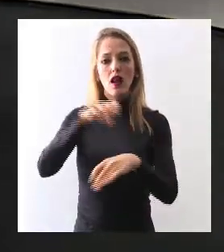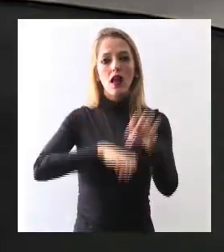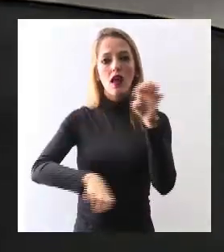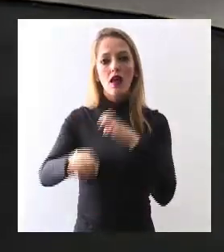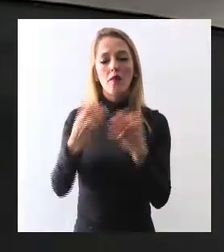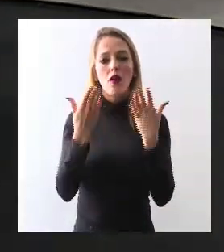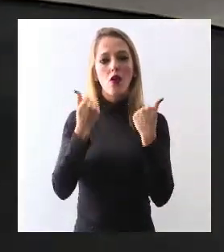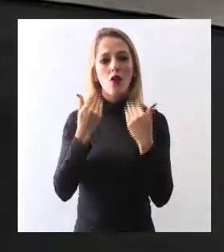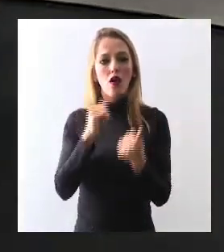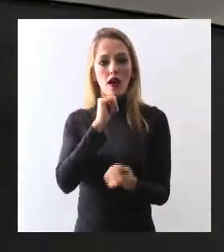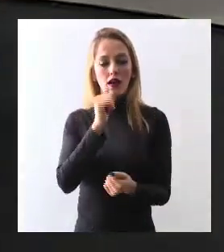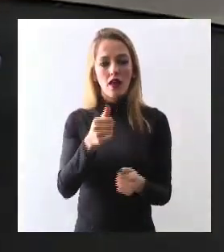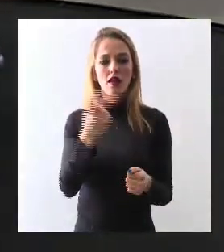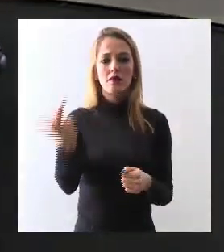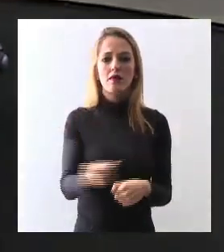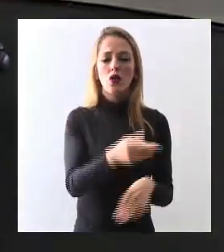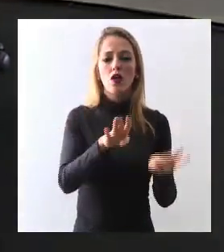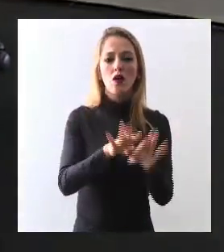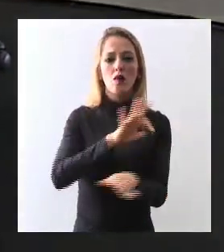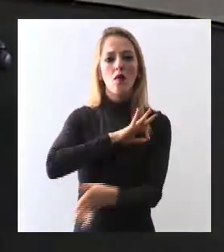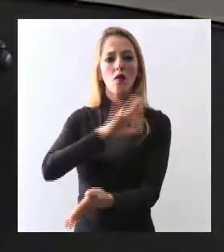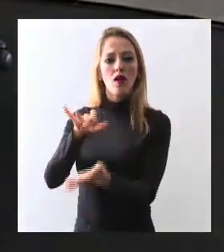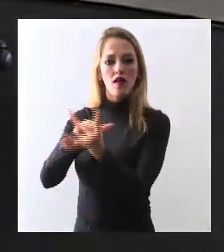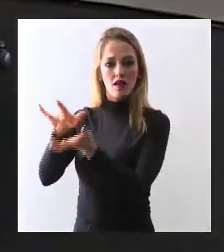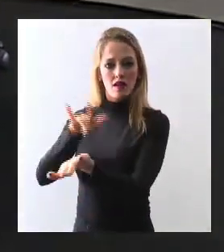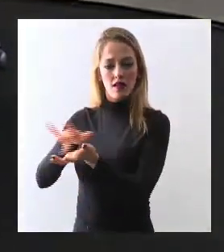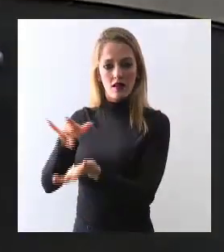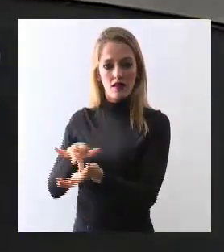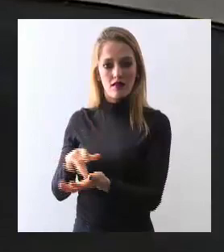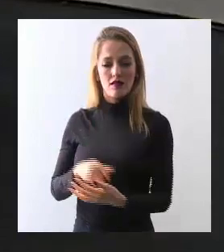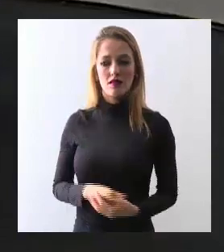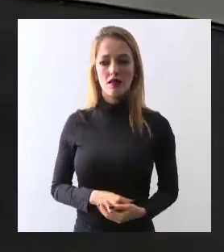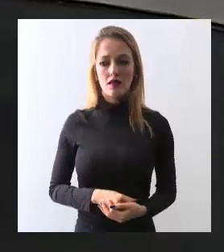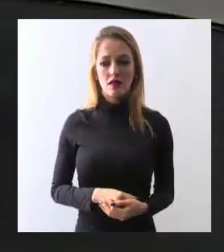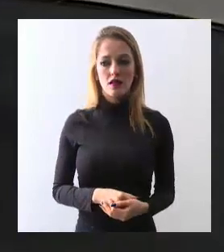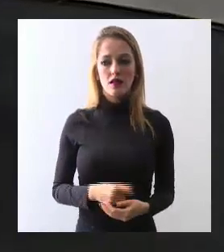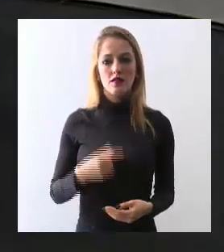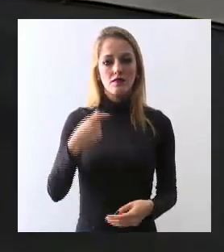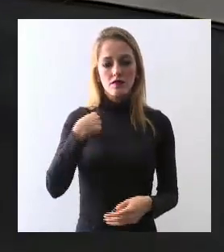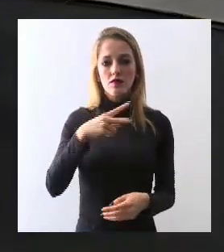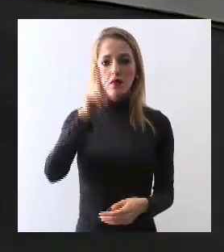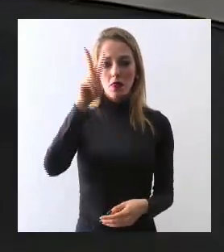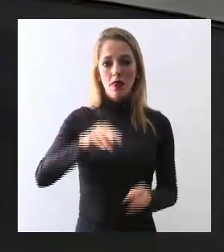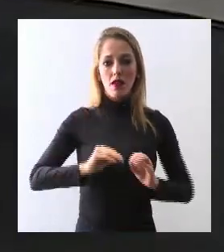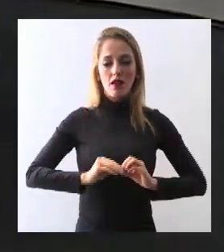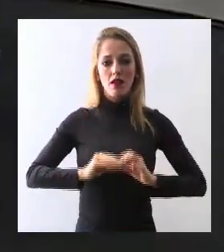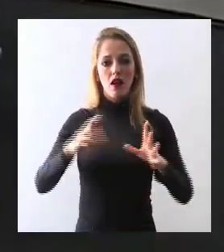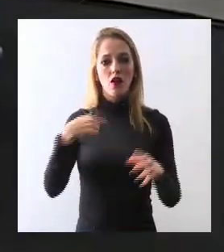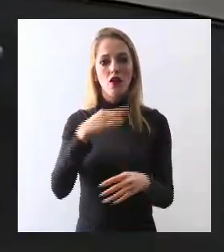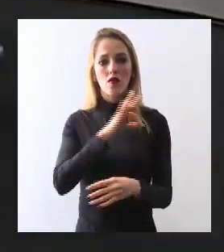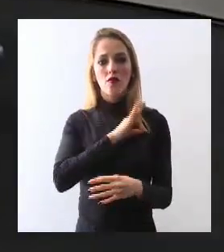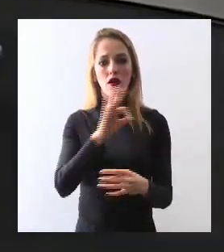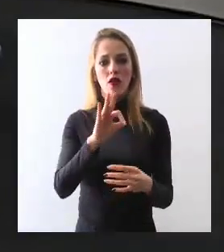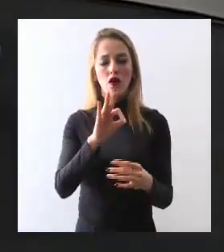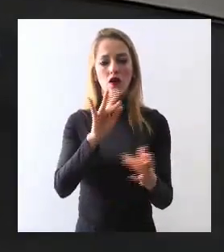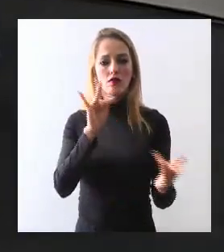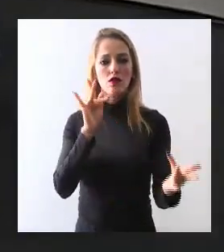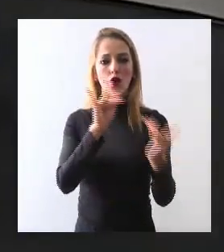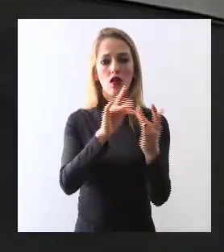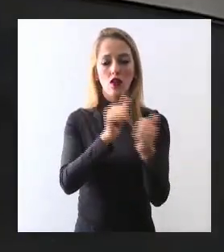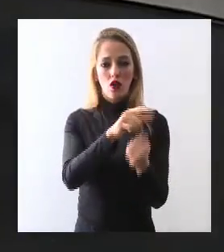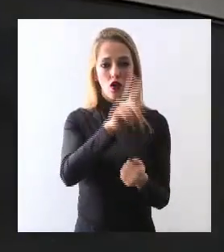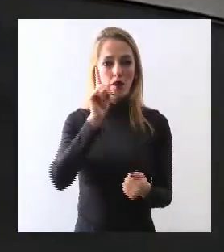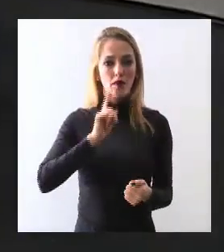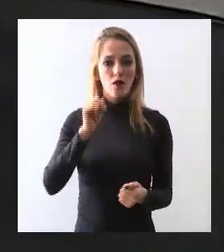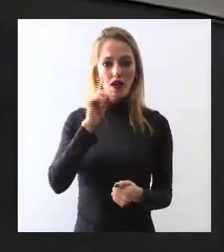cómo pudiera usted apoyarlos en ese sentido. A la brevedad me pongo en contacto con ella o con él, quiero decirles que